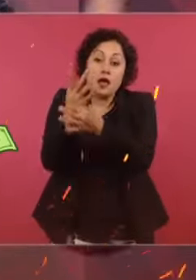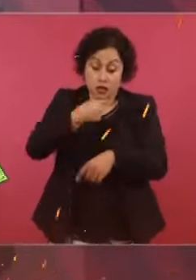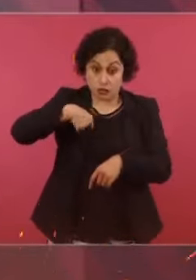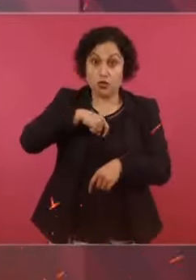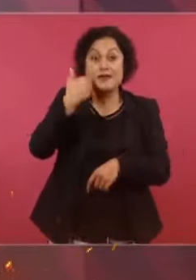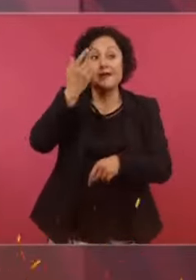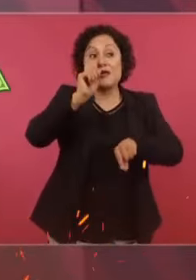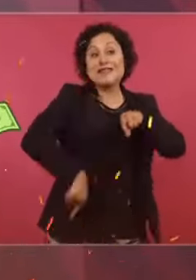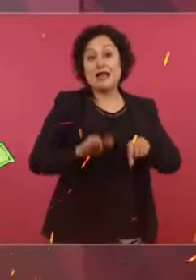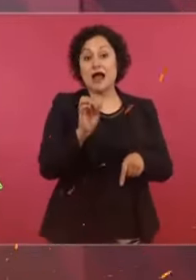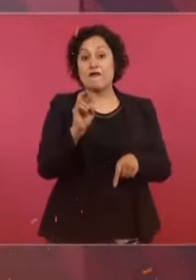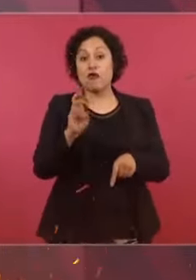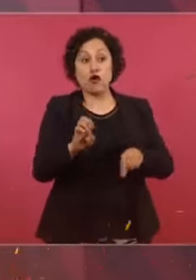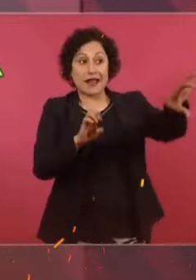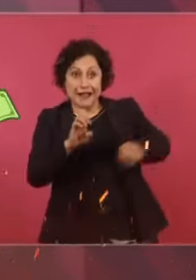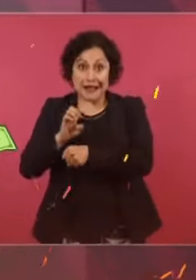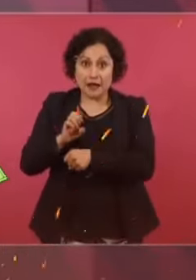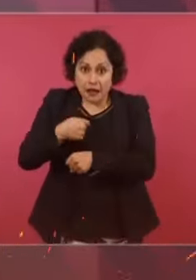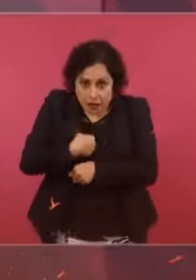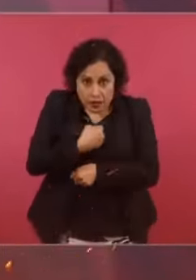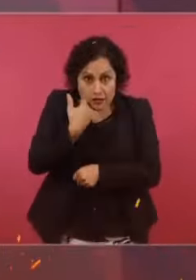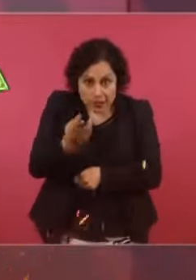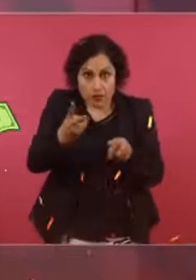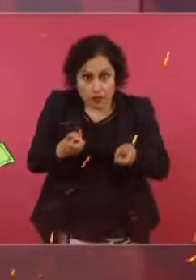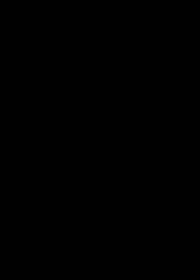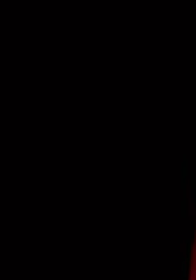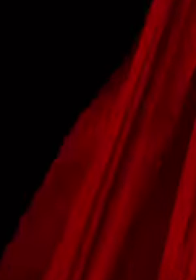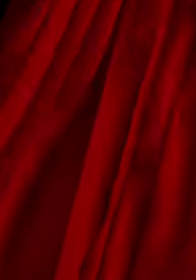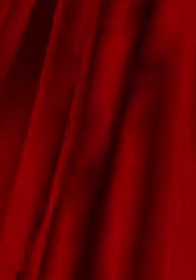trabajadores, cuando es exactamente lo opuesto.